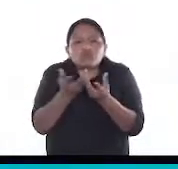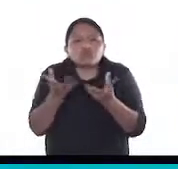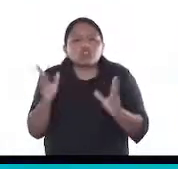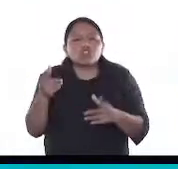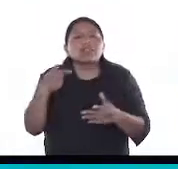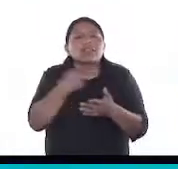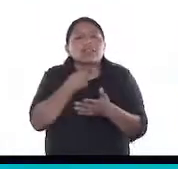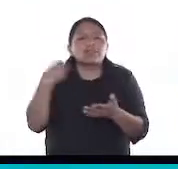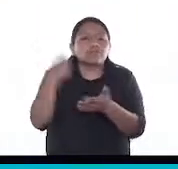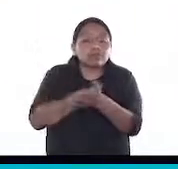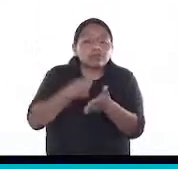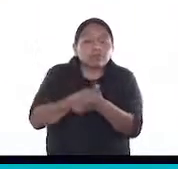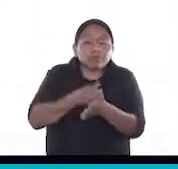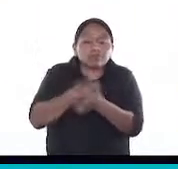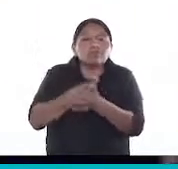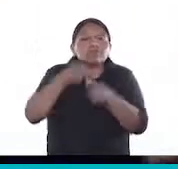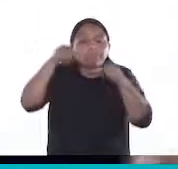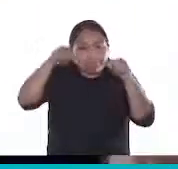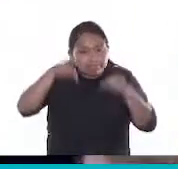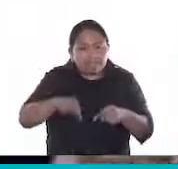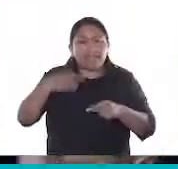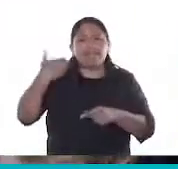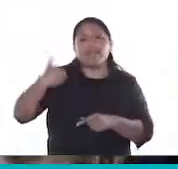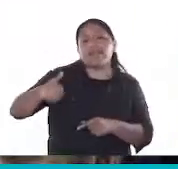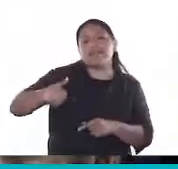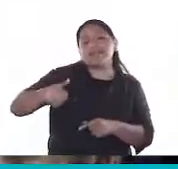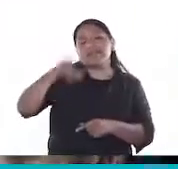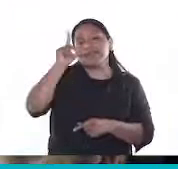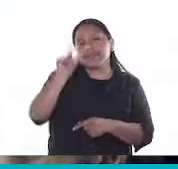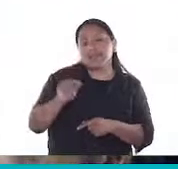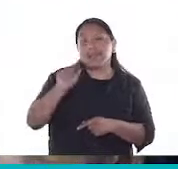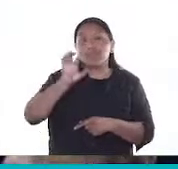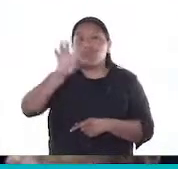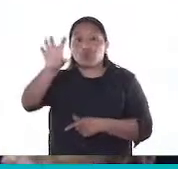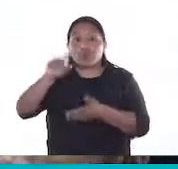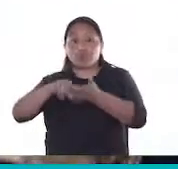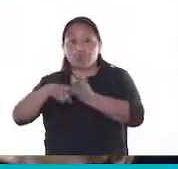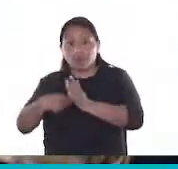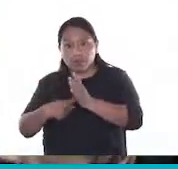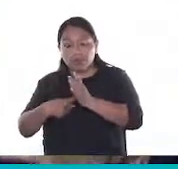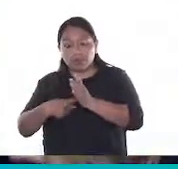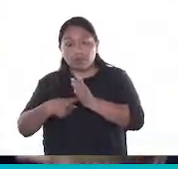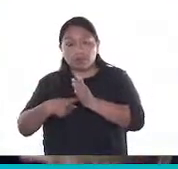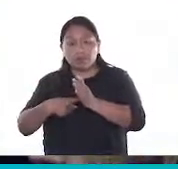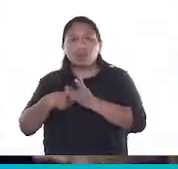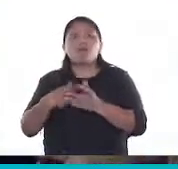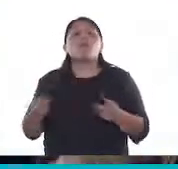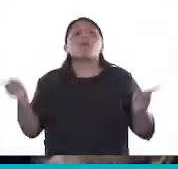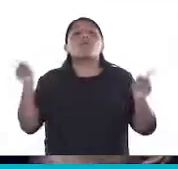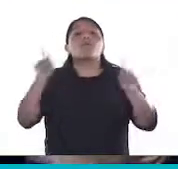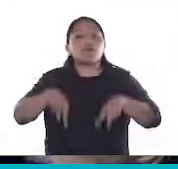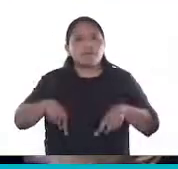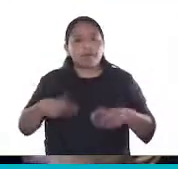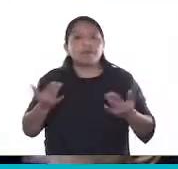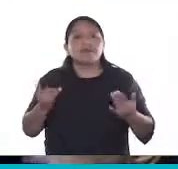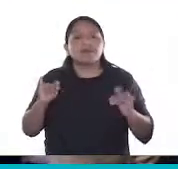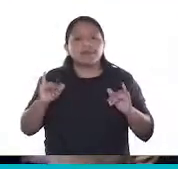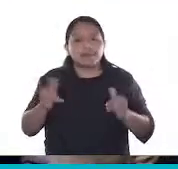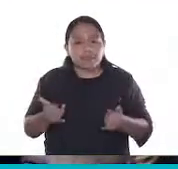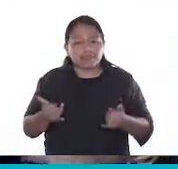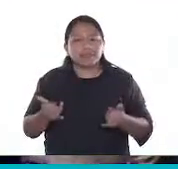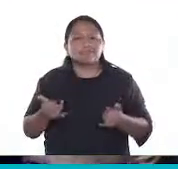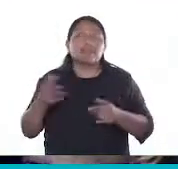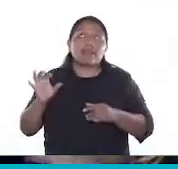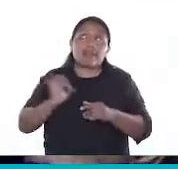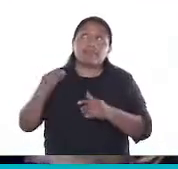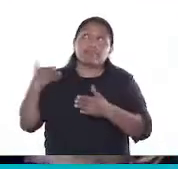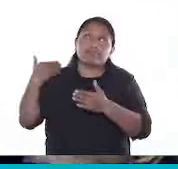queremos luchar para que esta Argentina y en esta provincia de Buenos Aires vuelva, vuelva después de